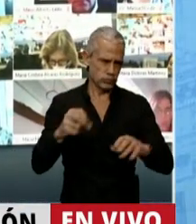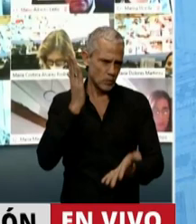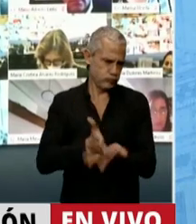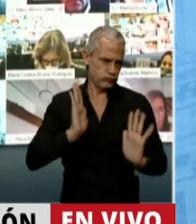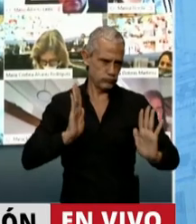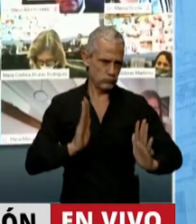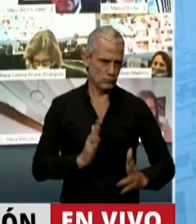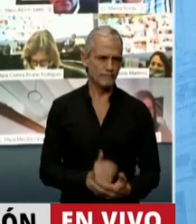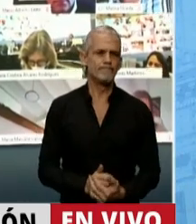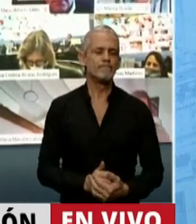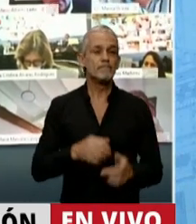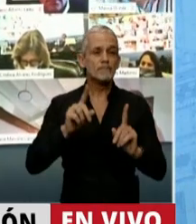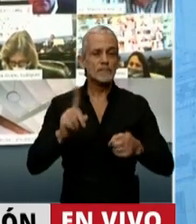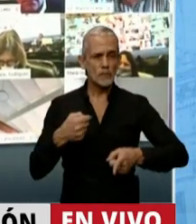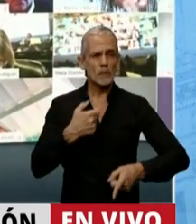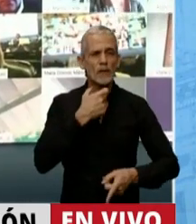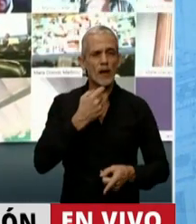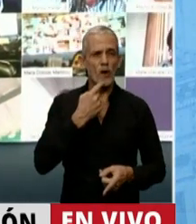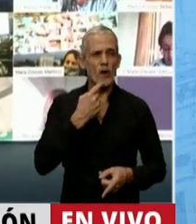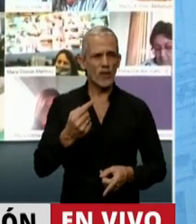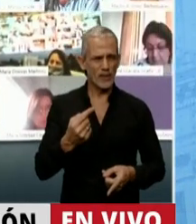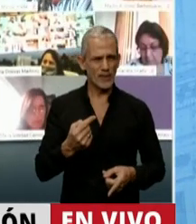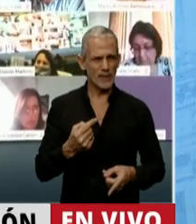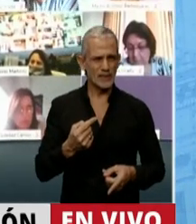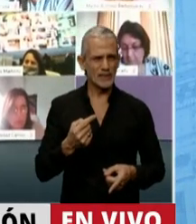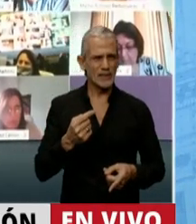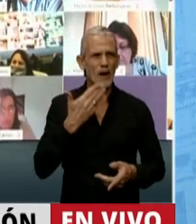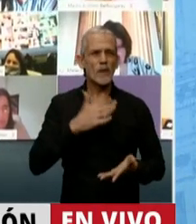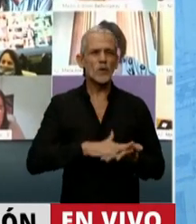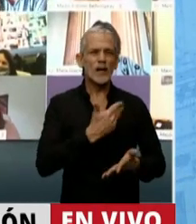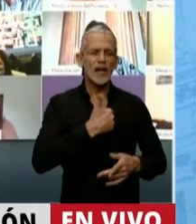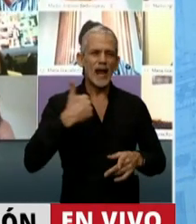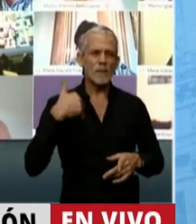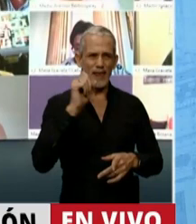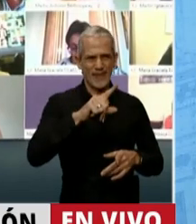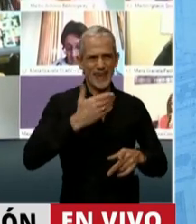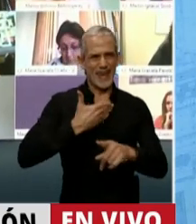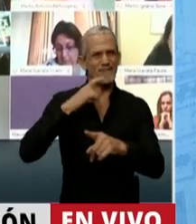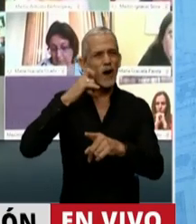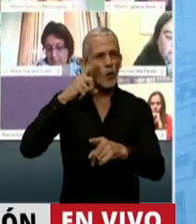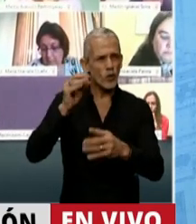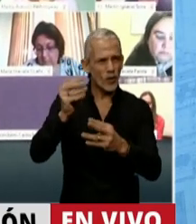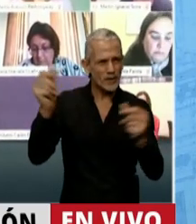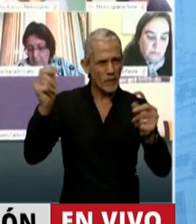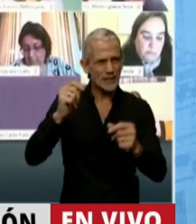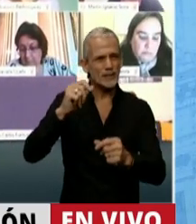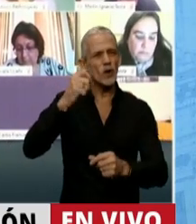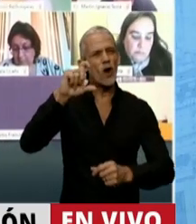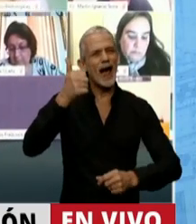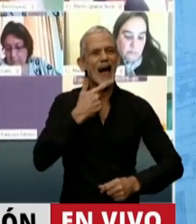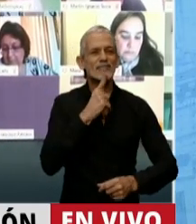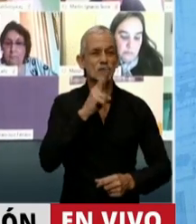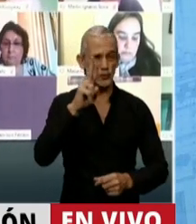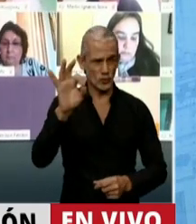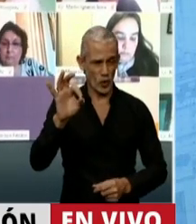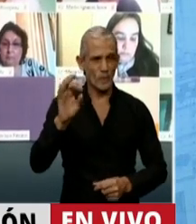Y también quiero destacar, y por eso hablaba de la madre de Facundo Castro Astudillo, porque el